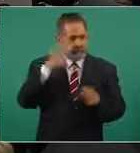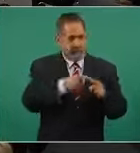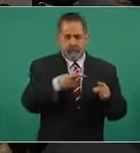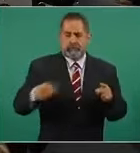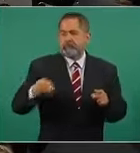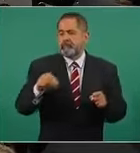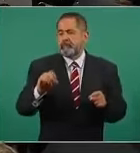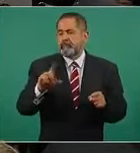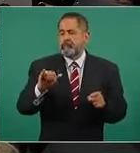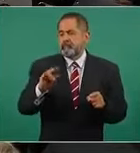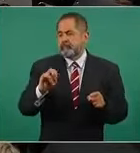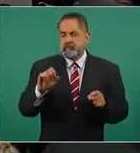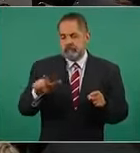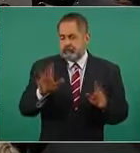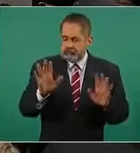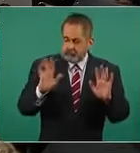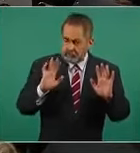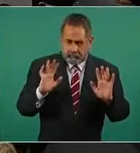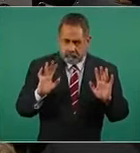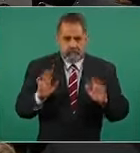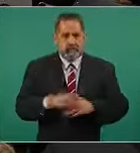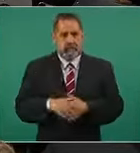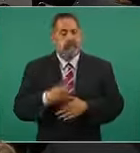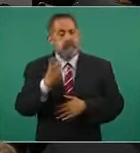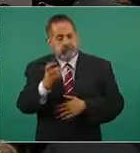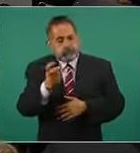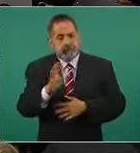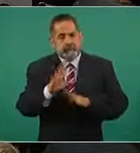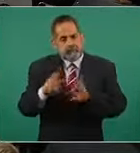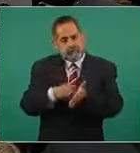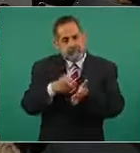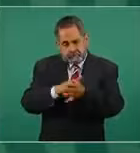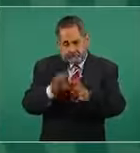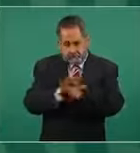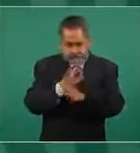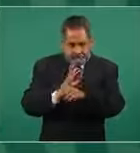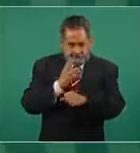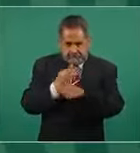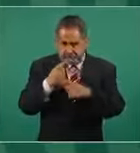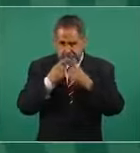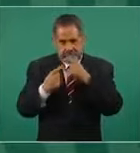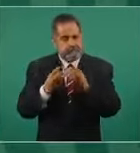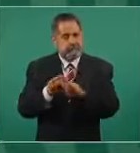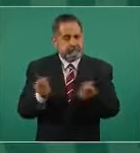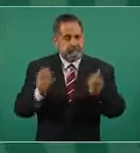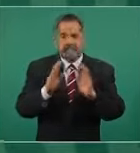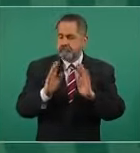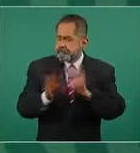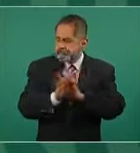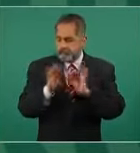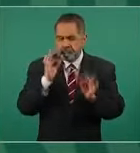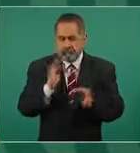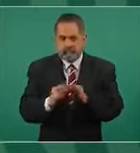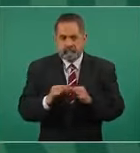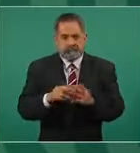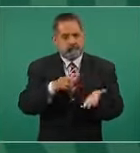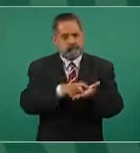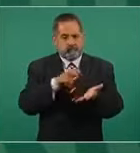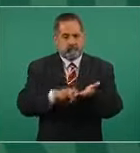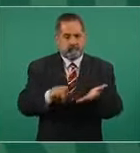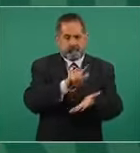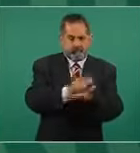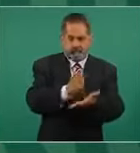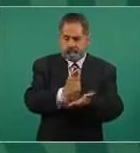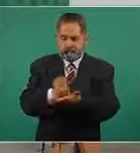se está resolviendo con estas modificaciones